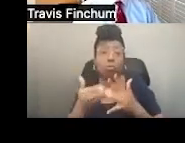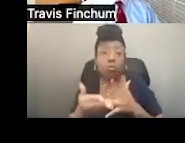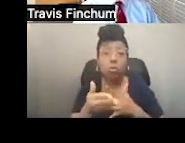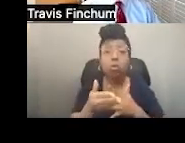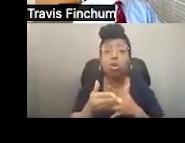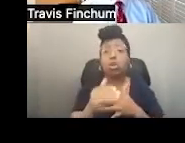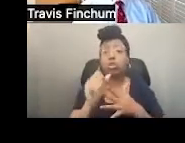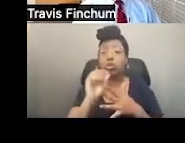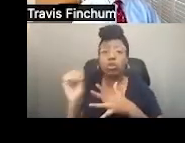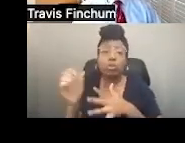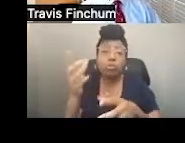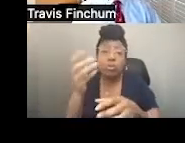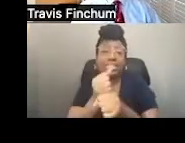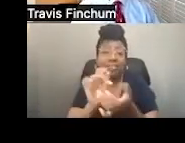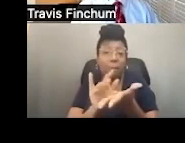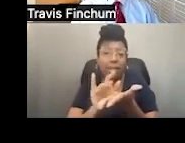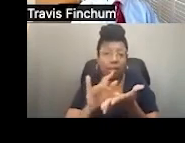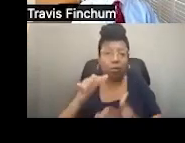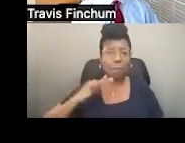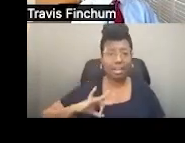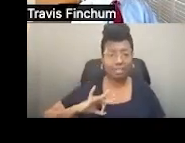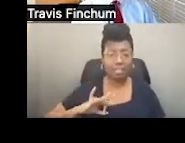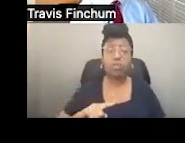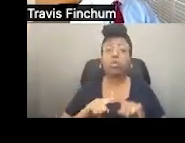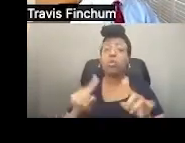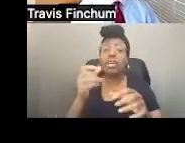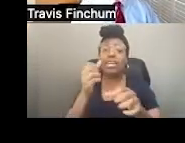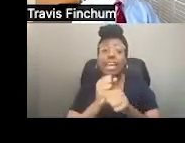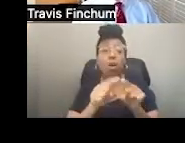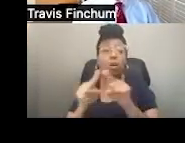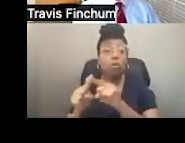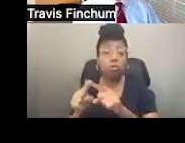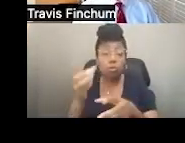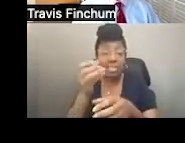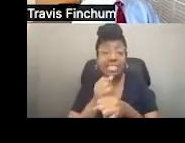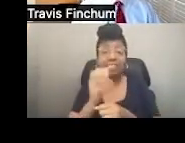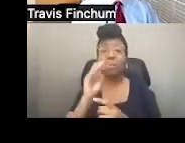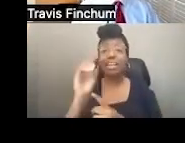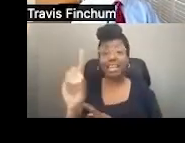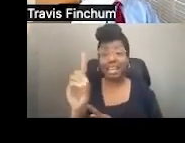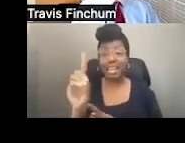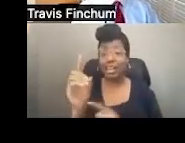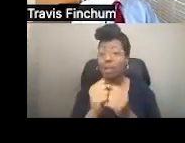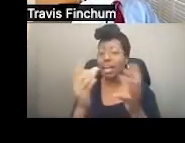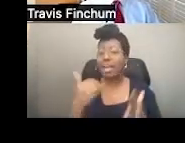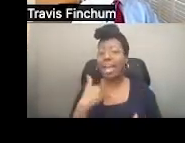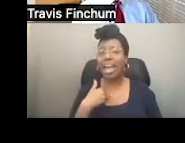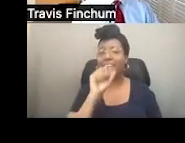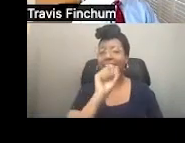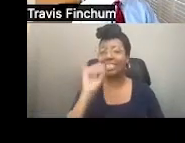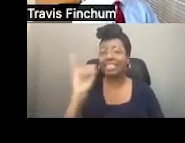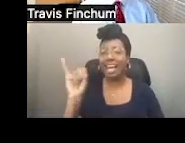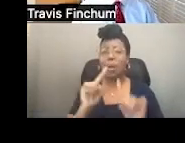para poder recibir cobertura médica. También puede recibir Medicare y no ser elegible para SSI,